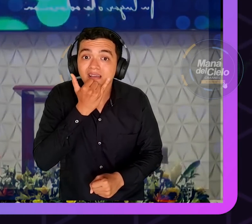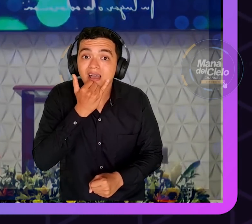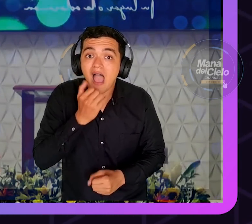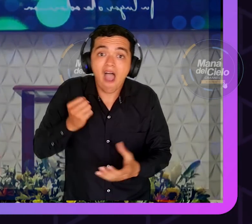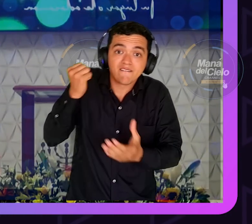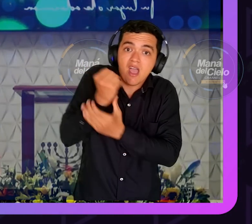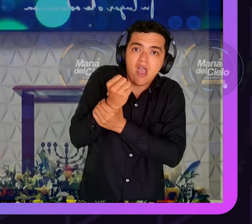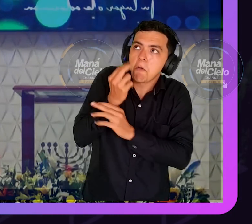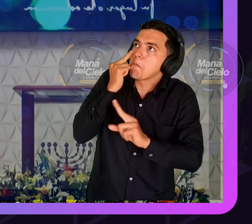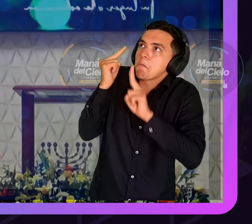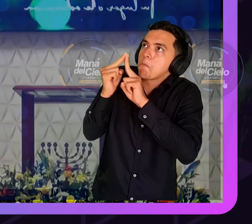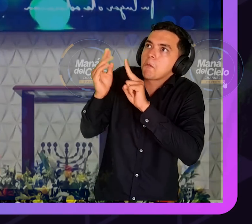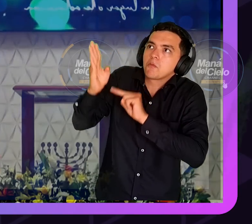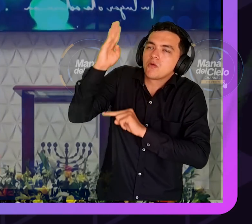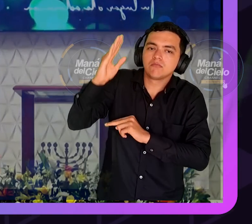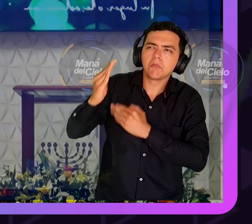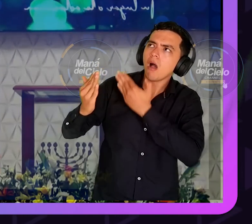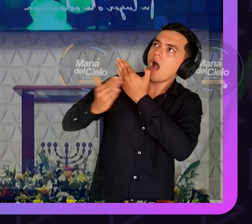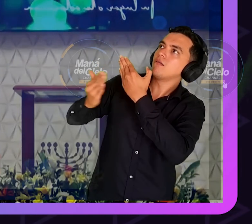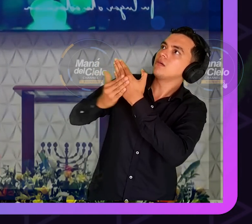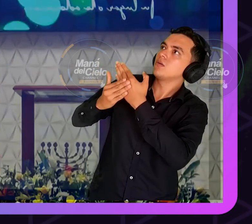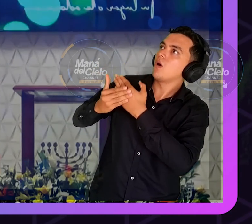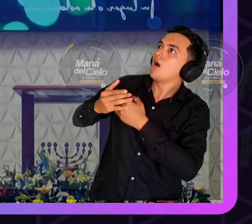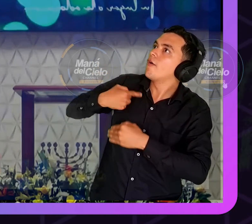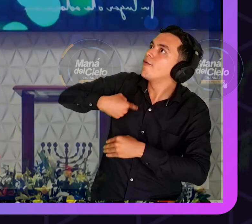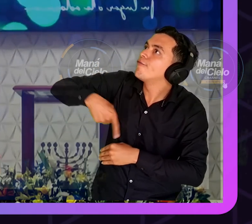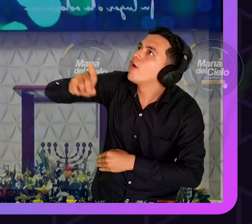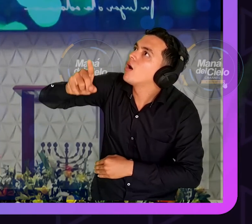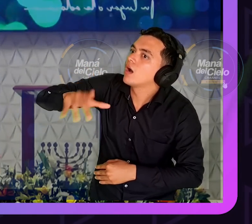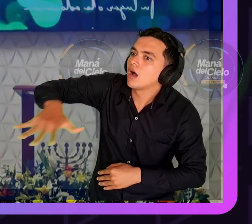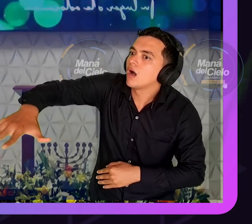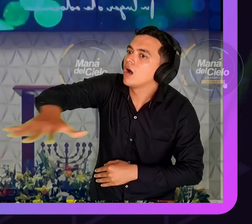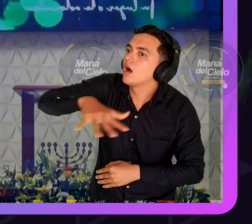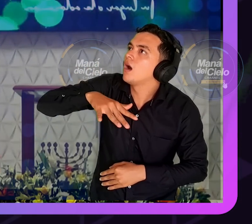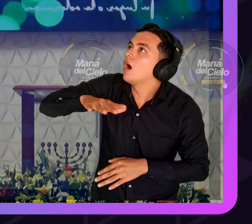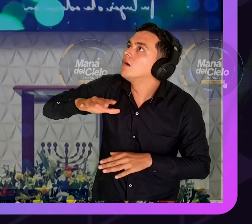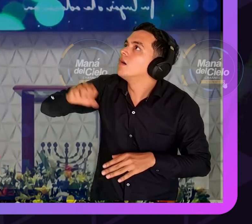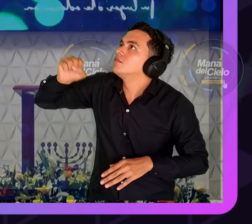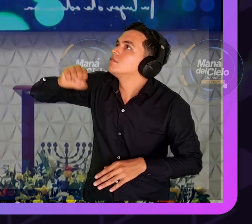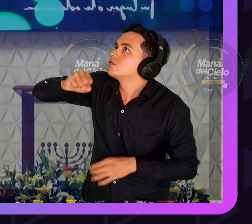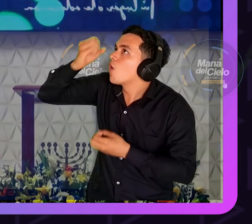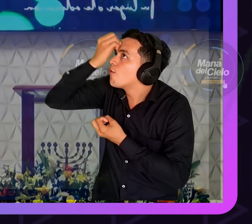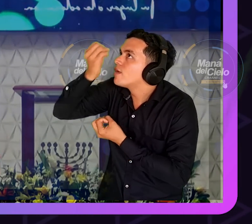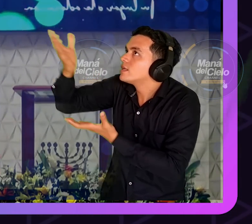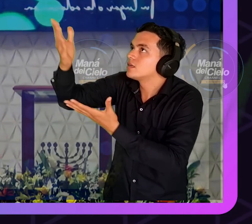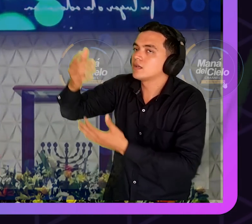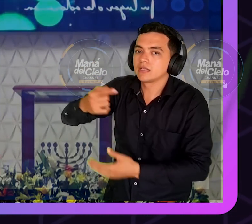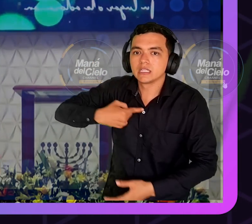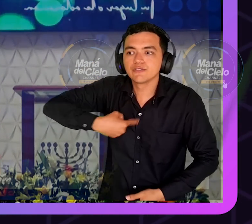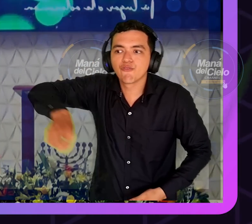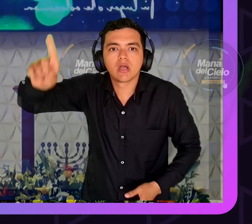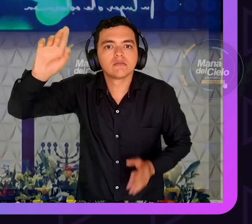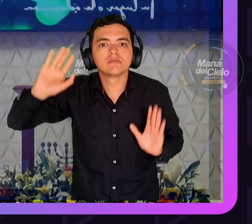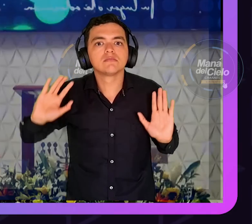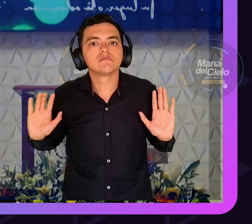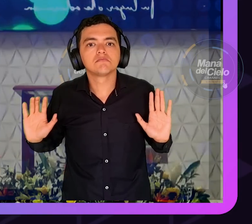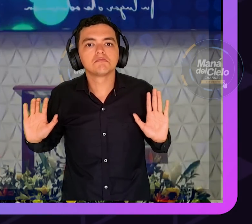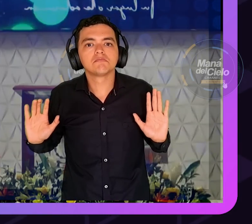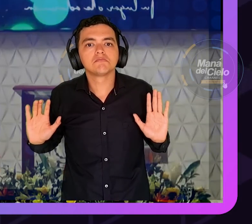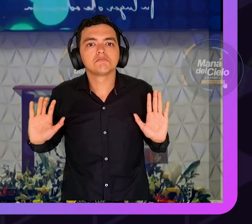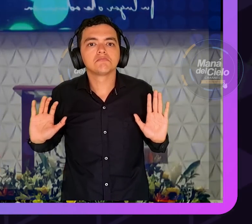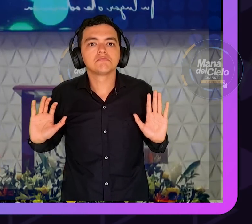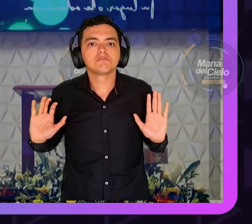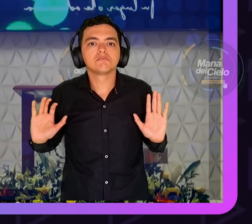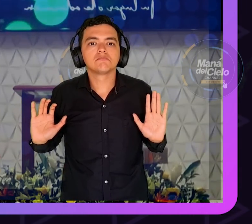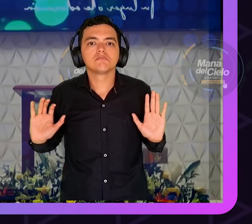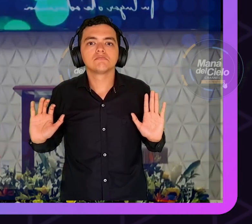me gusta que ustedes se especialicen en cosas como ustedes han visto estuve metido en todo eso y he estado y me gusta muchas de las cosas dijo